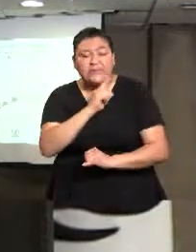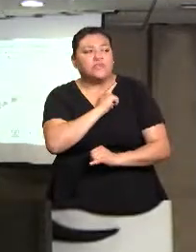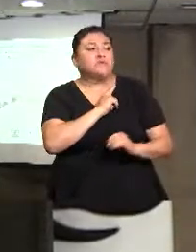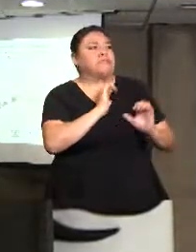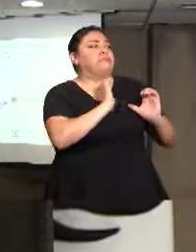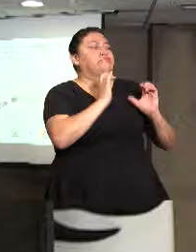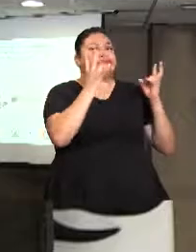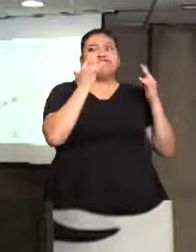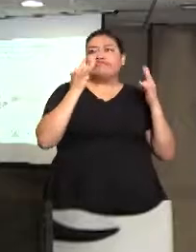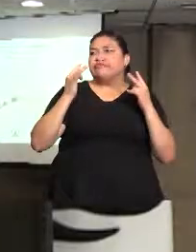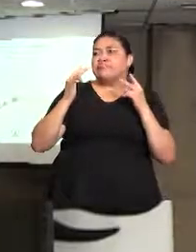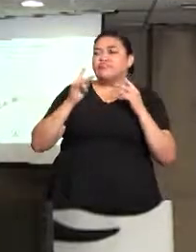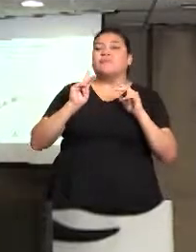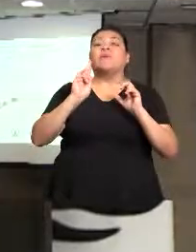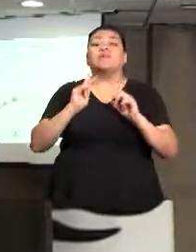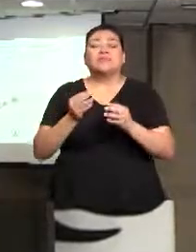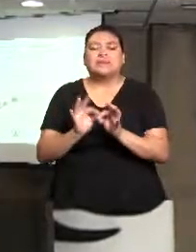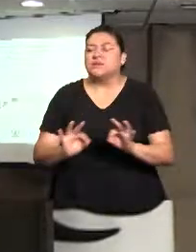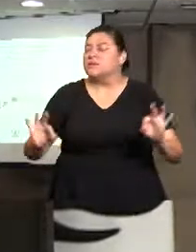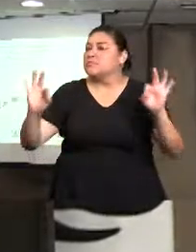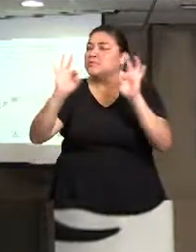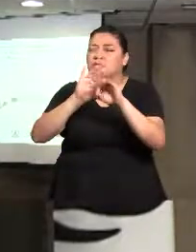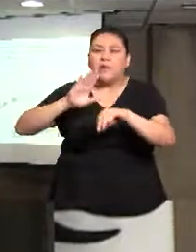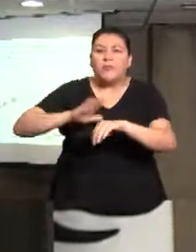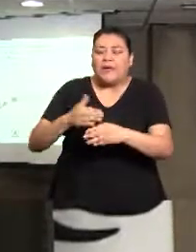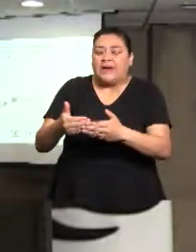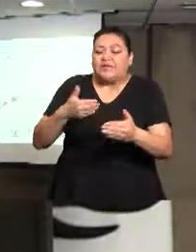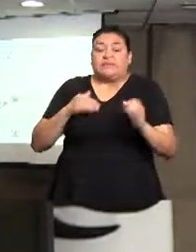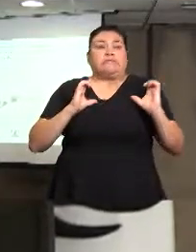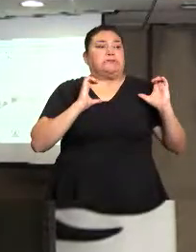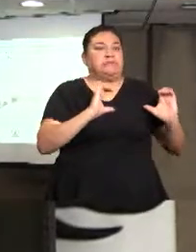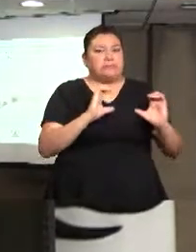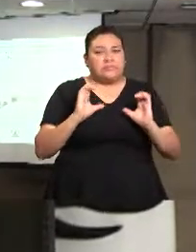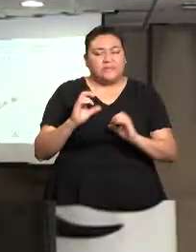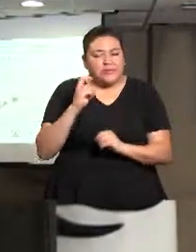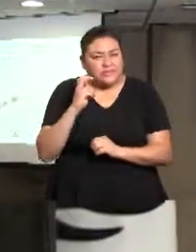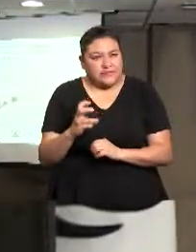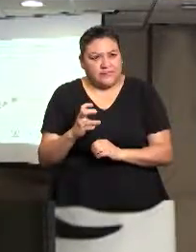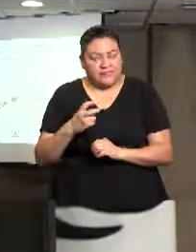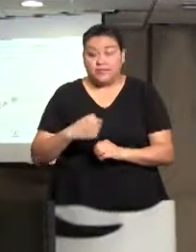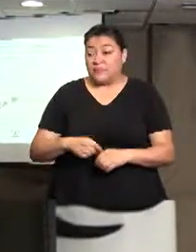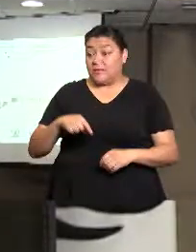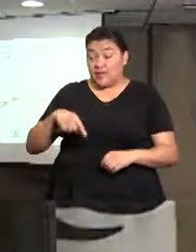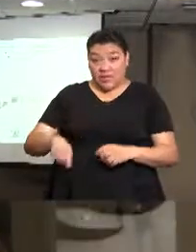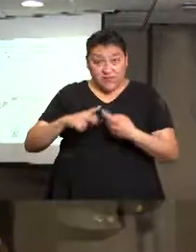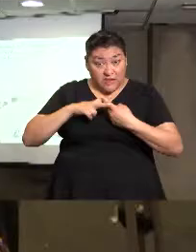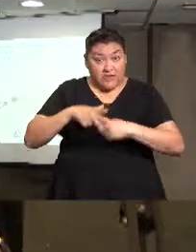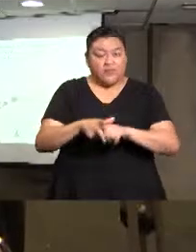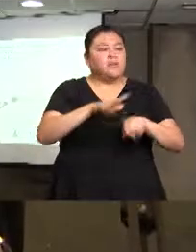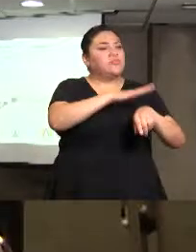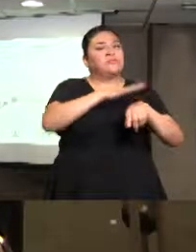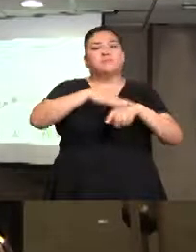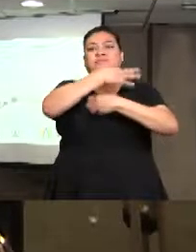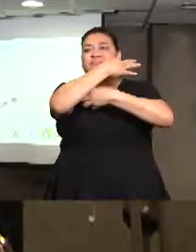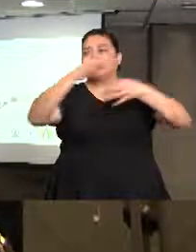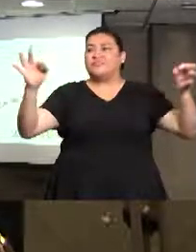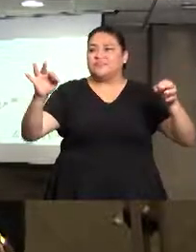prevención es la manera y la mejor manera de luchar contra la trata de personas. Entonces, en el marco de esta campaña que lanzamos